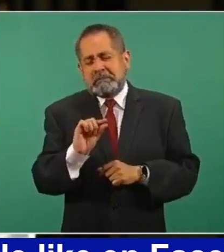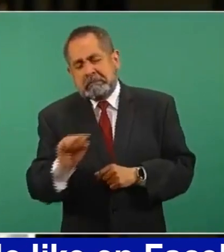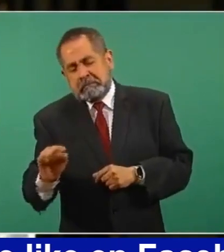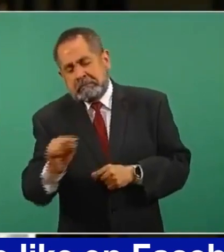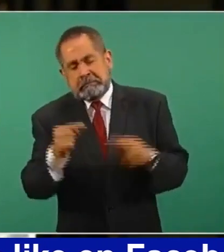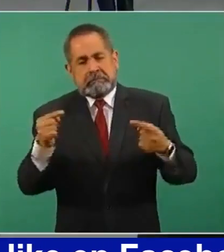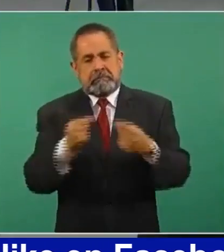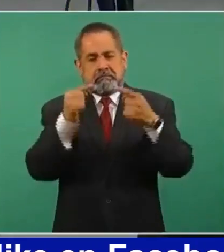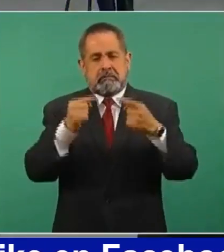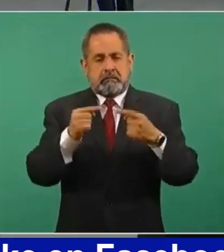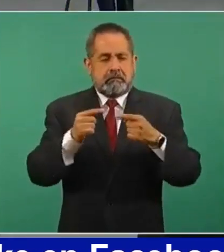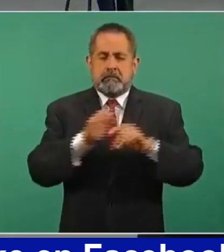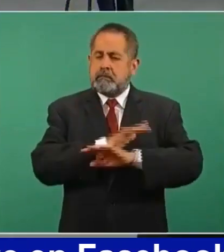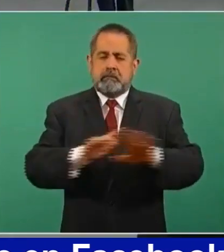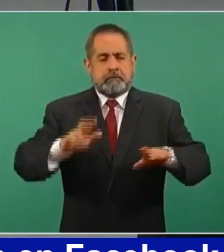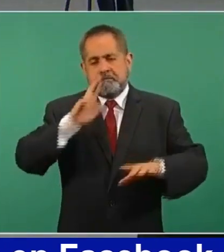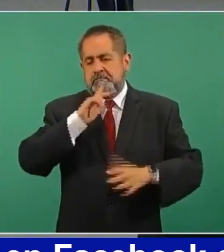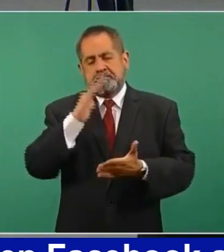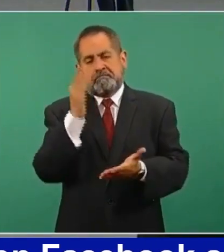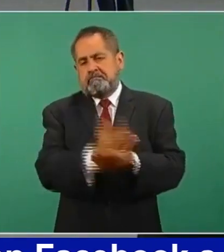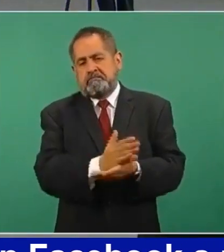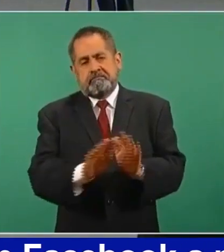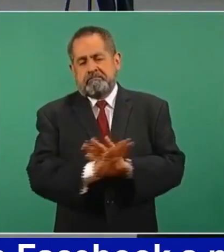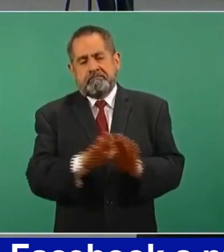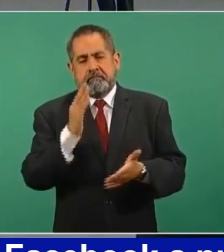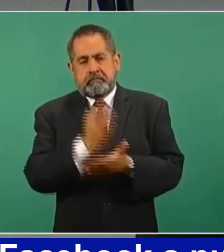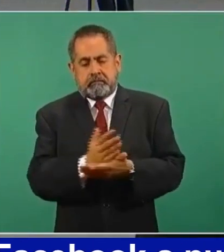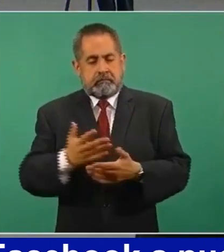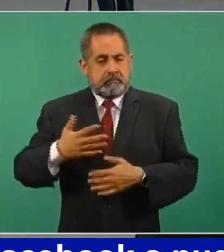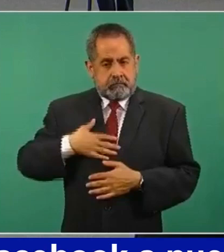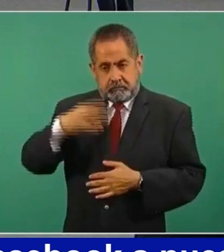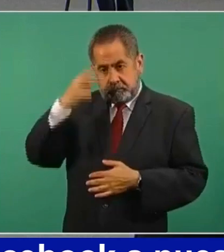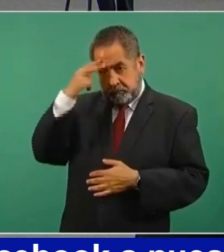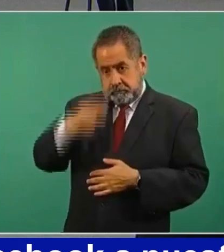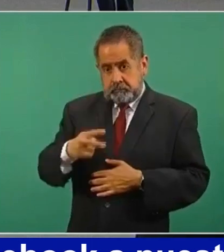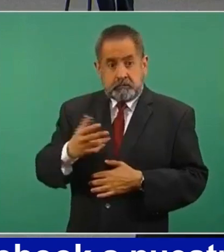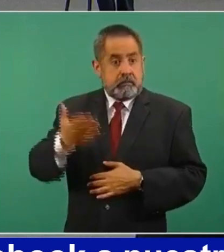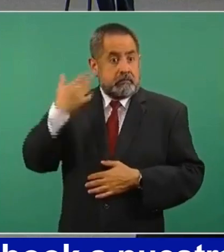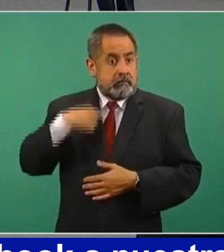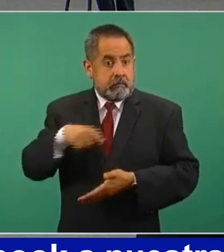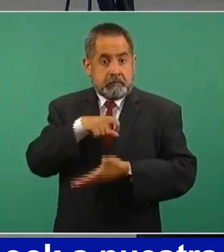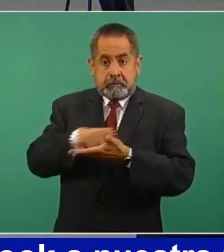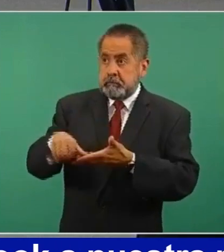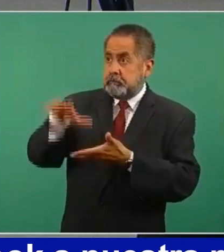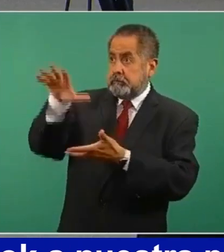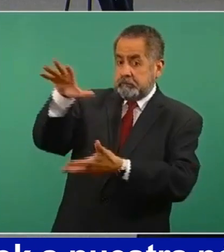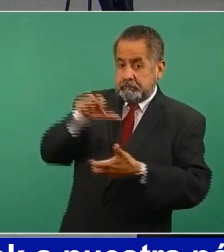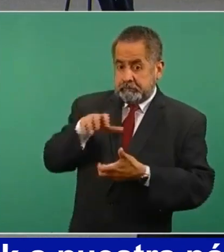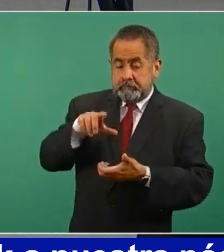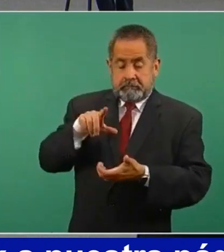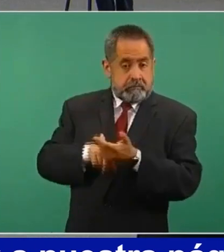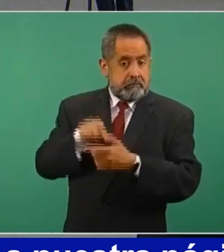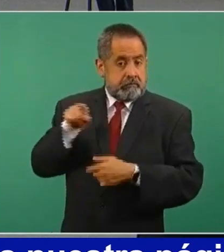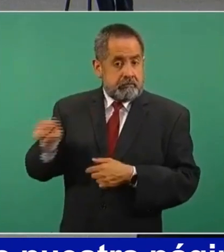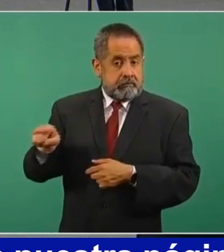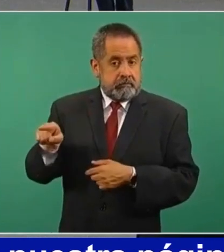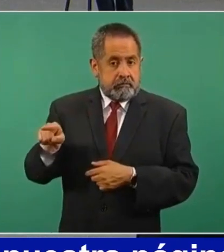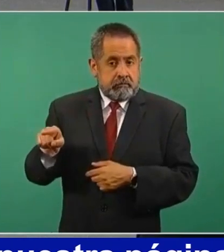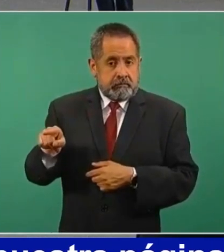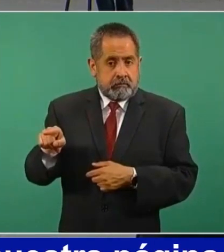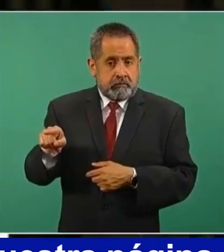prudencia, la suspendieron. México hizo un precontrato de compra en